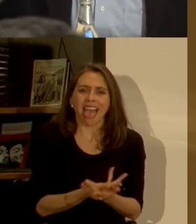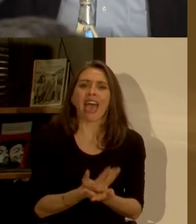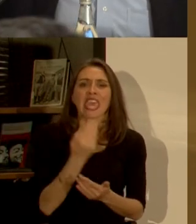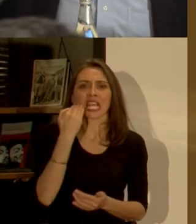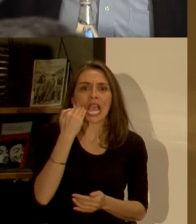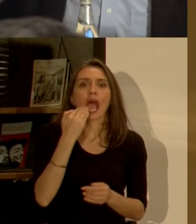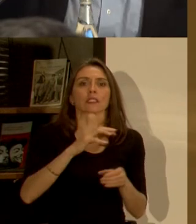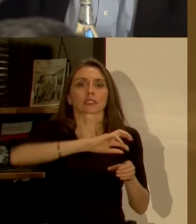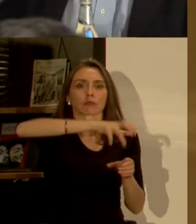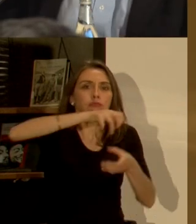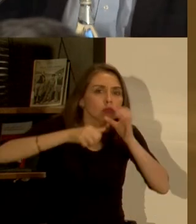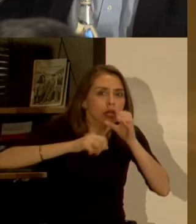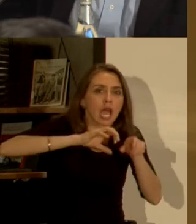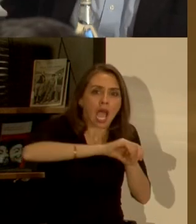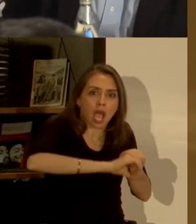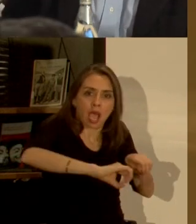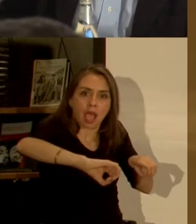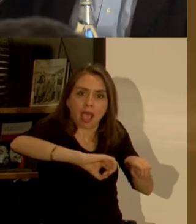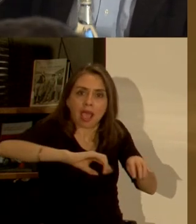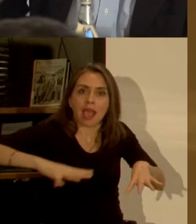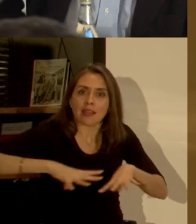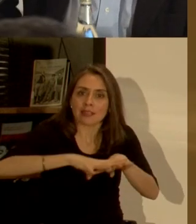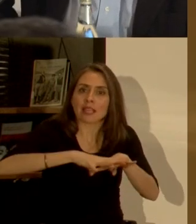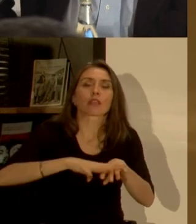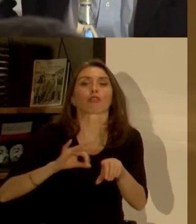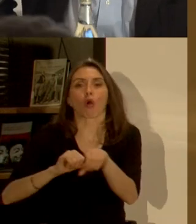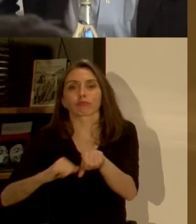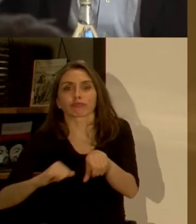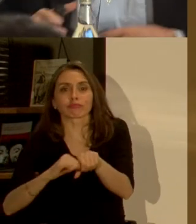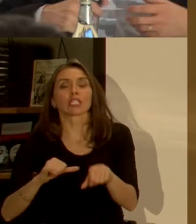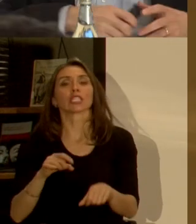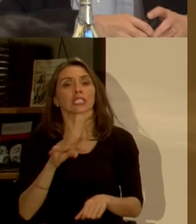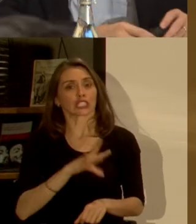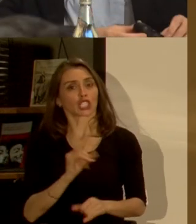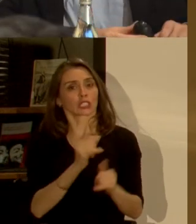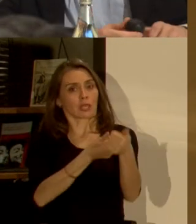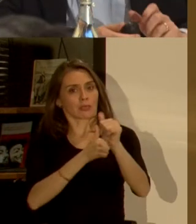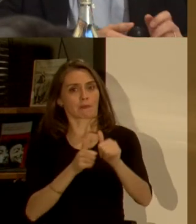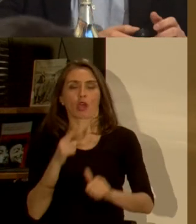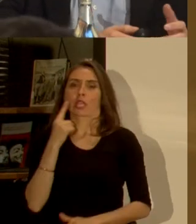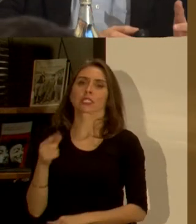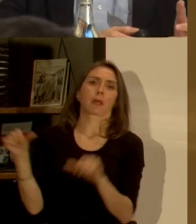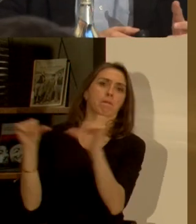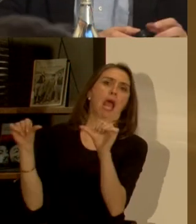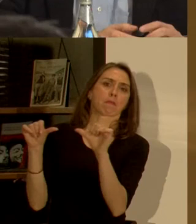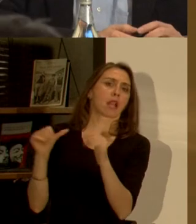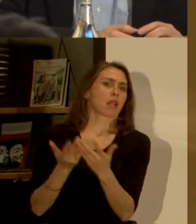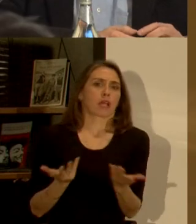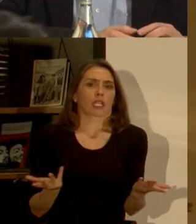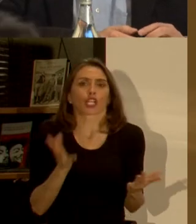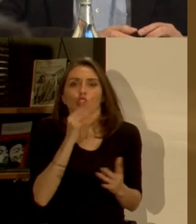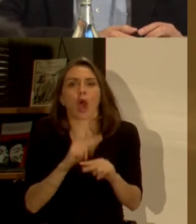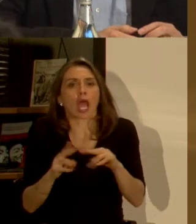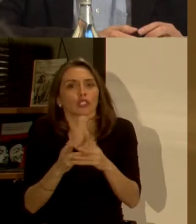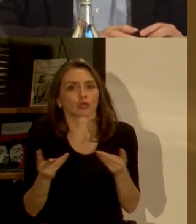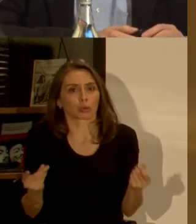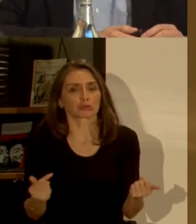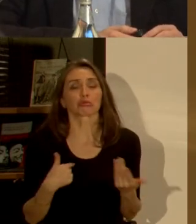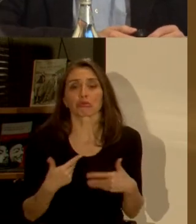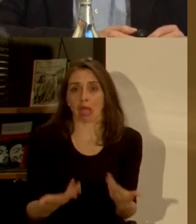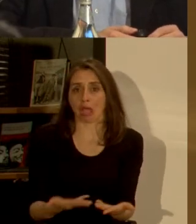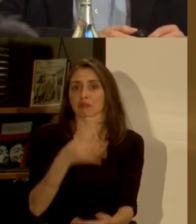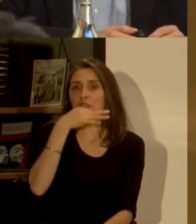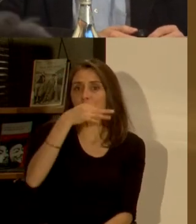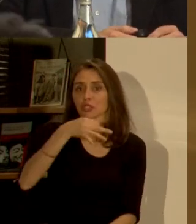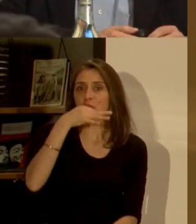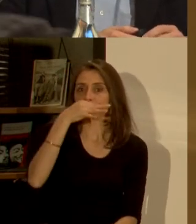que quiere decir en la práctica no quiere decir que nos tenemos sin desafíos pero si partimos de un mal diagnóstico creo que no podemos encontrar la solución y yo lo que les voy a contar hoy